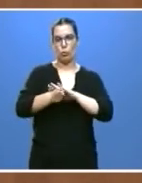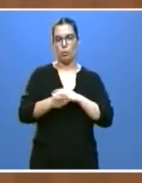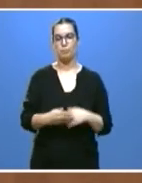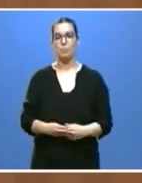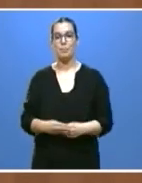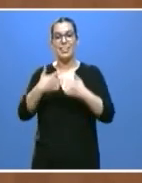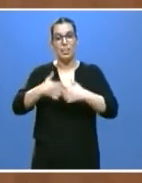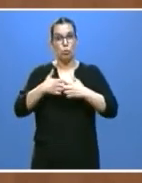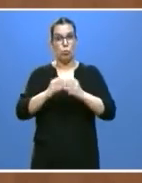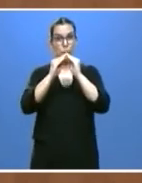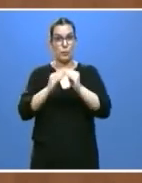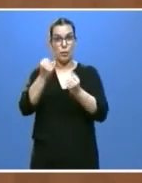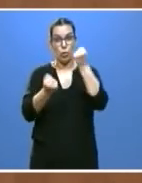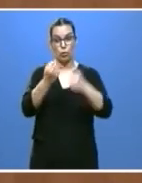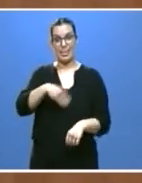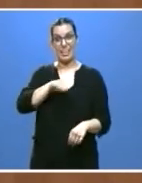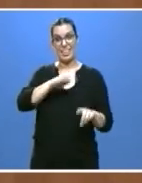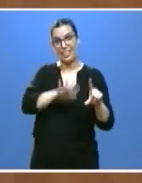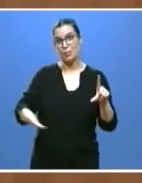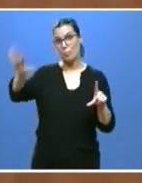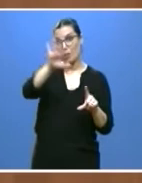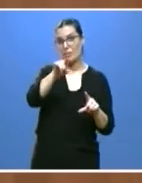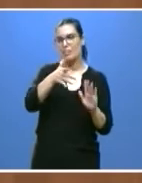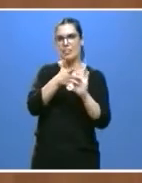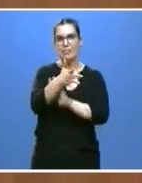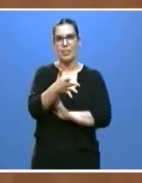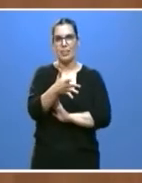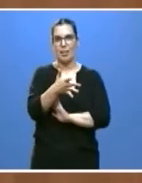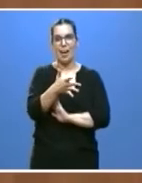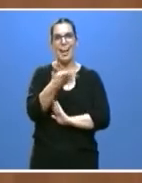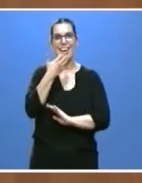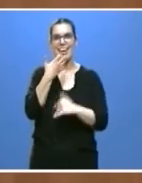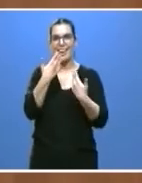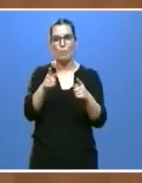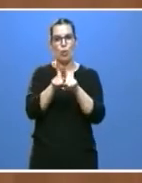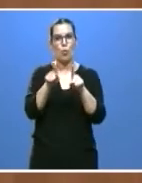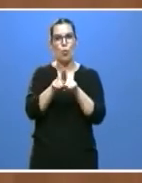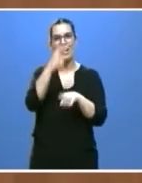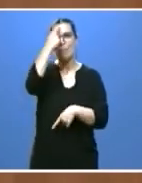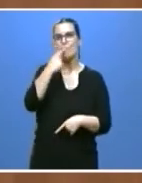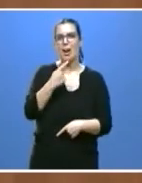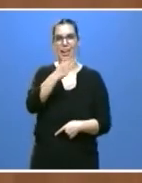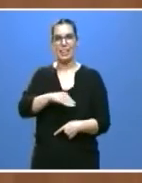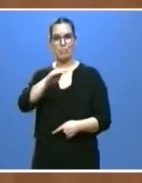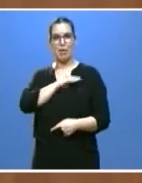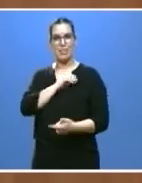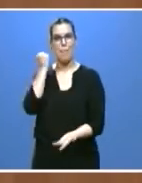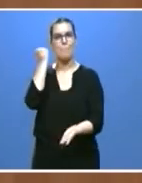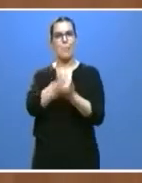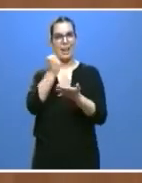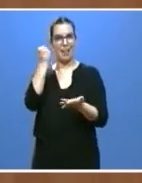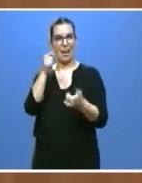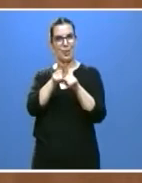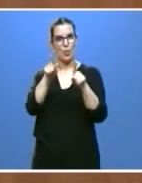automóvil en España constituye un ejemplo de marca país, de reputación a nivel internacional